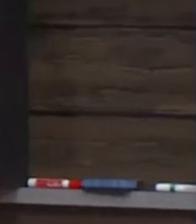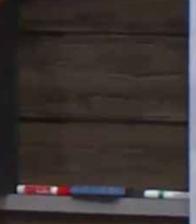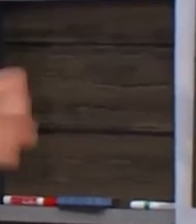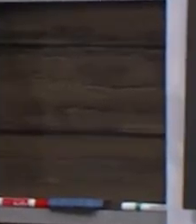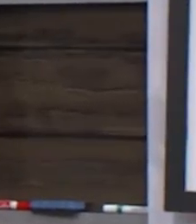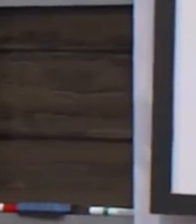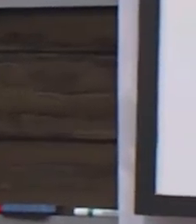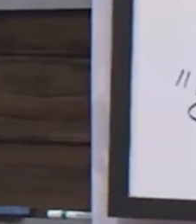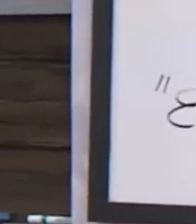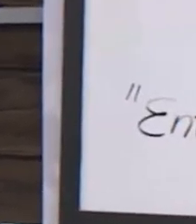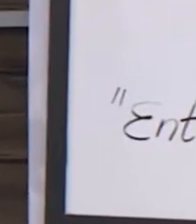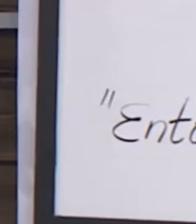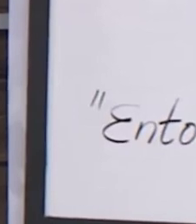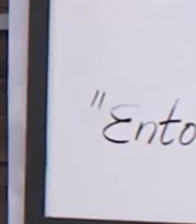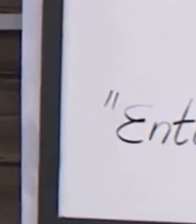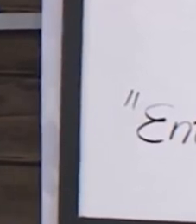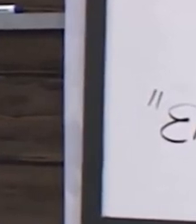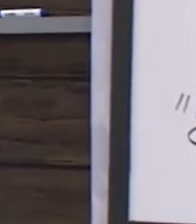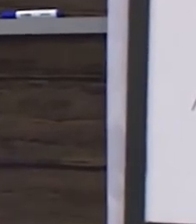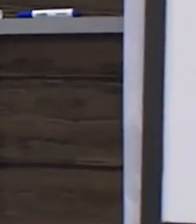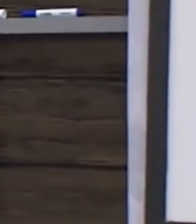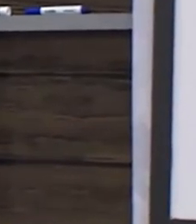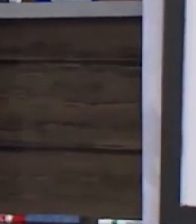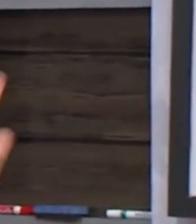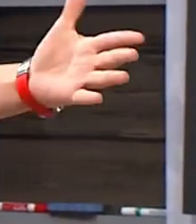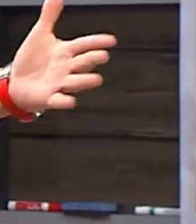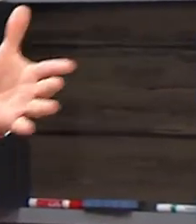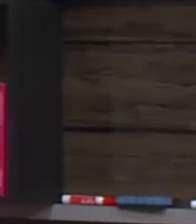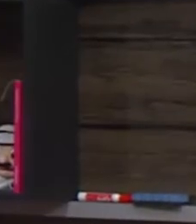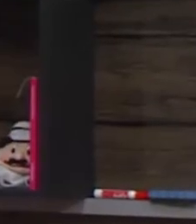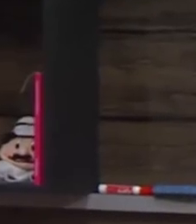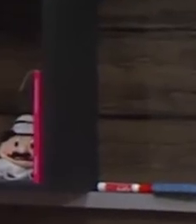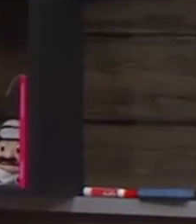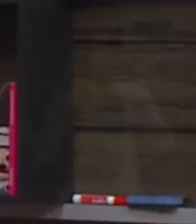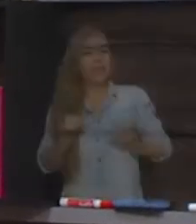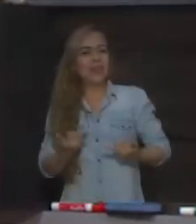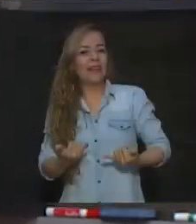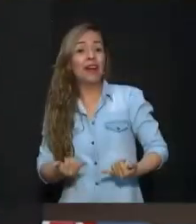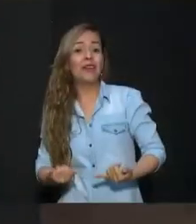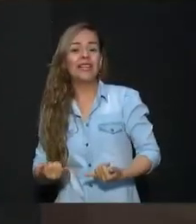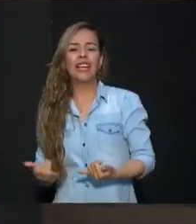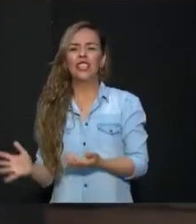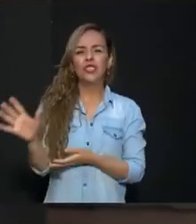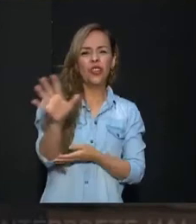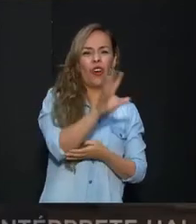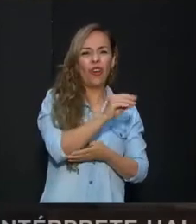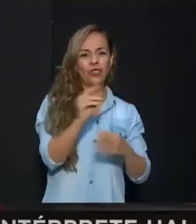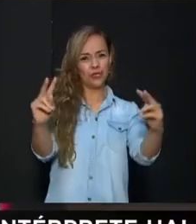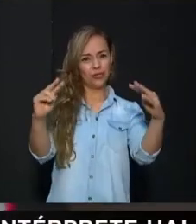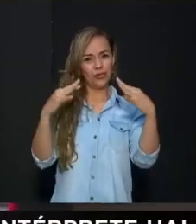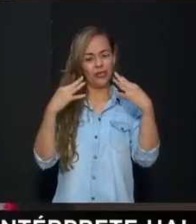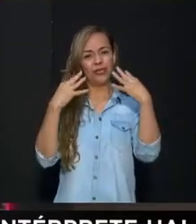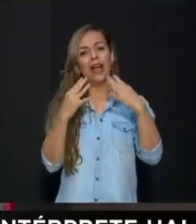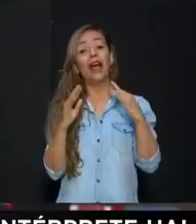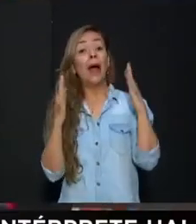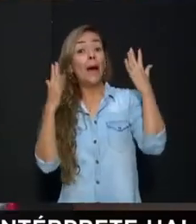mucha fe y alegría. Empezamos el programa y aquí nos entretenemos. Un